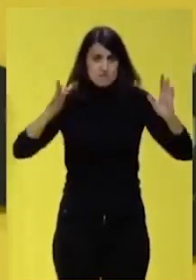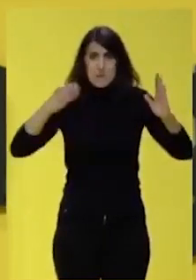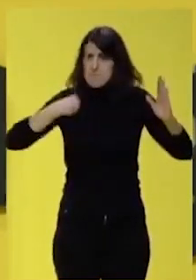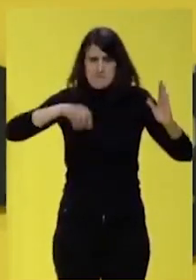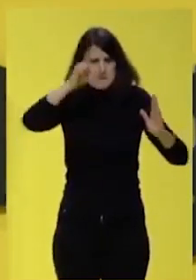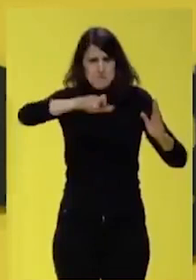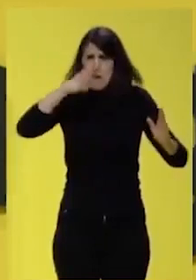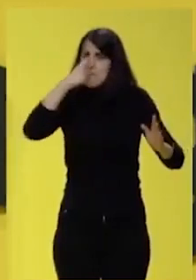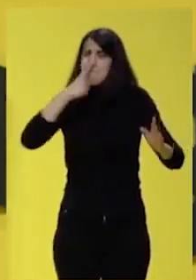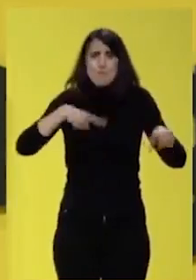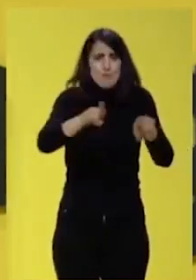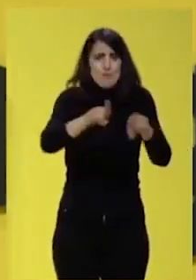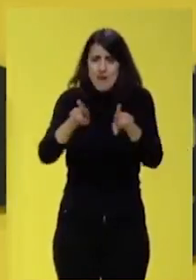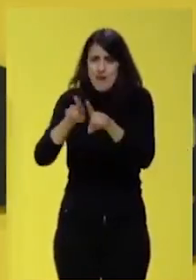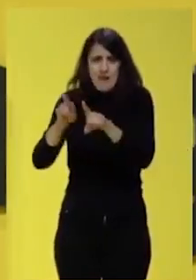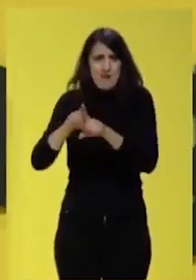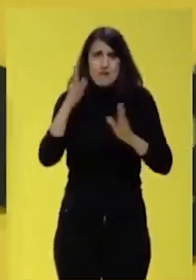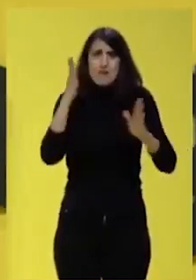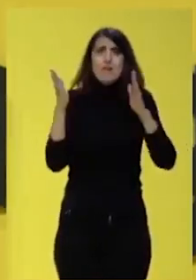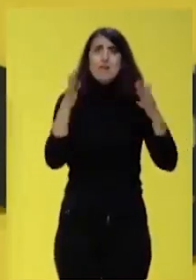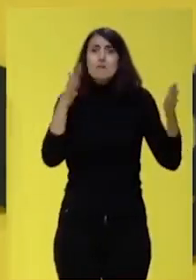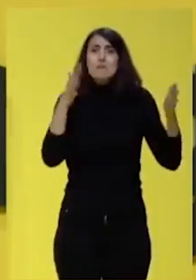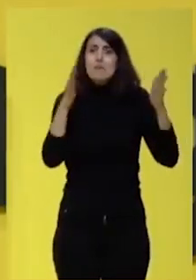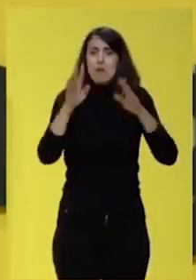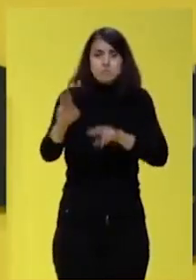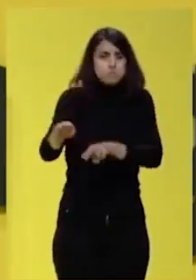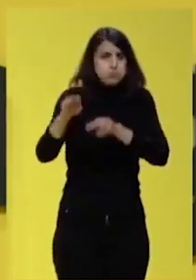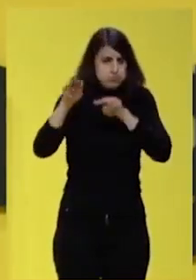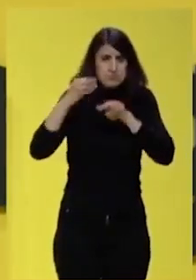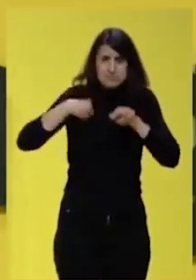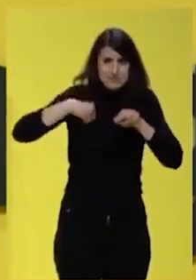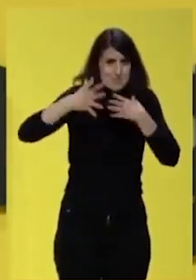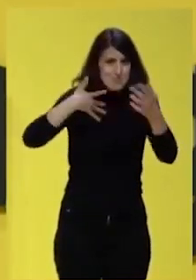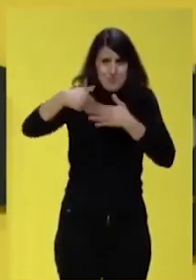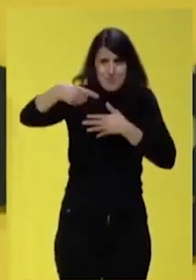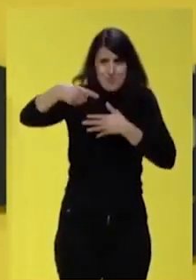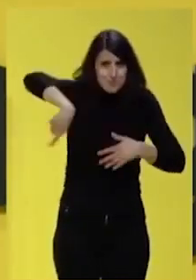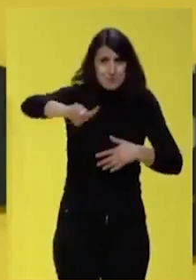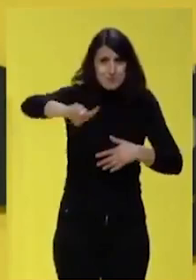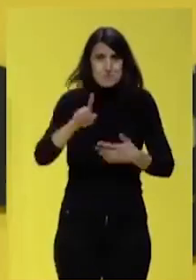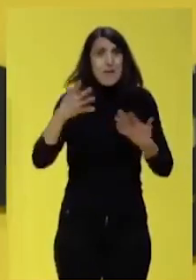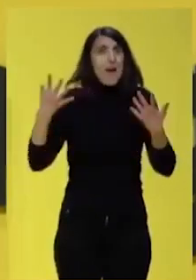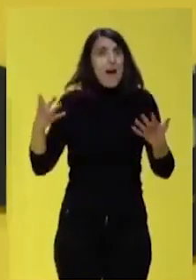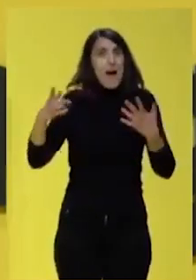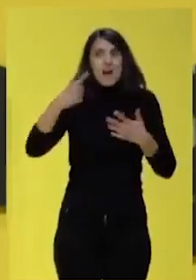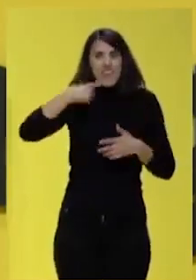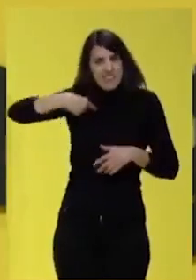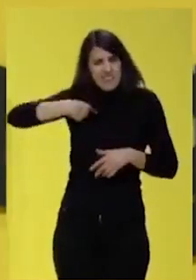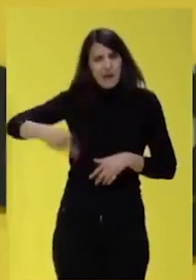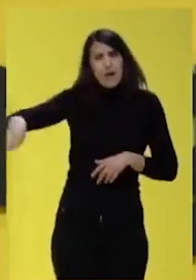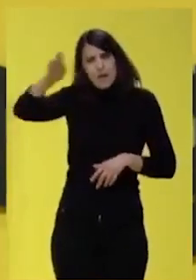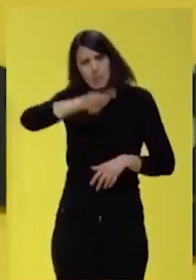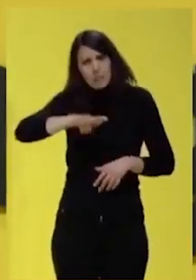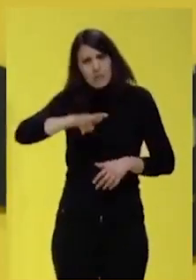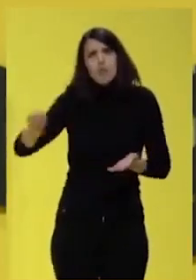los mismos, los que fusilaron a Compáis. Son ellos. Y ahora nos vienen a repetir otra vez